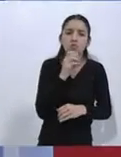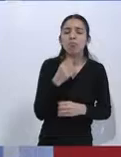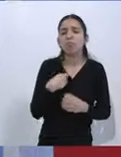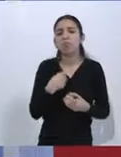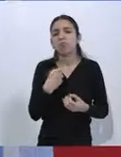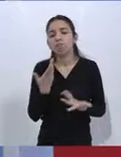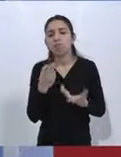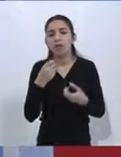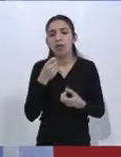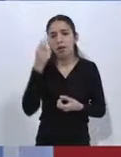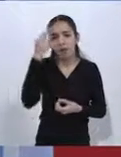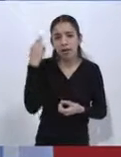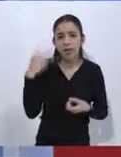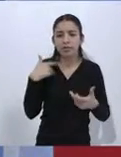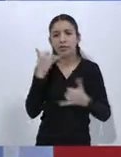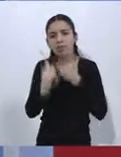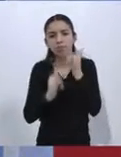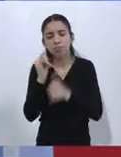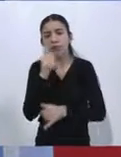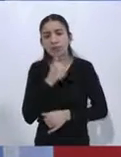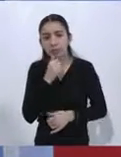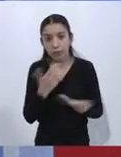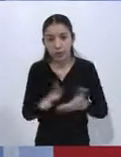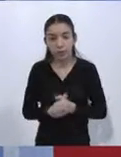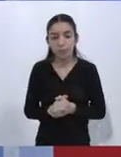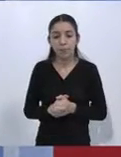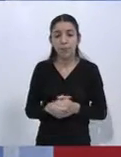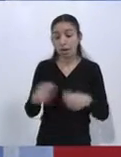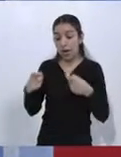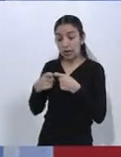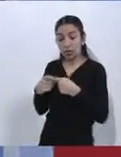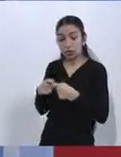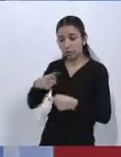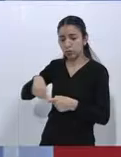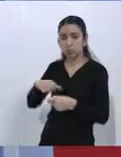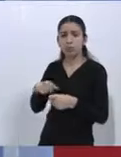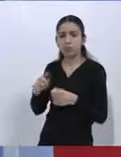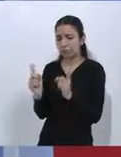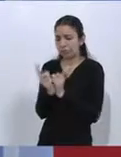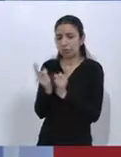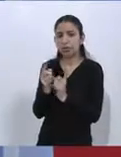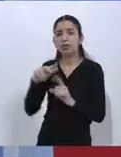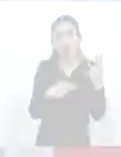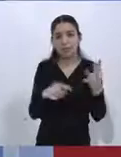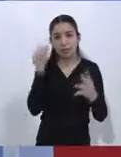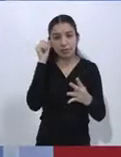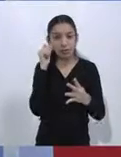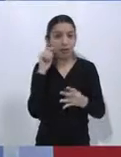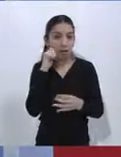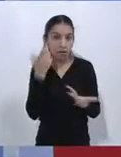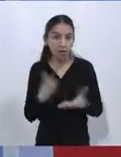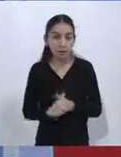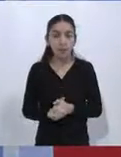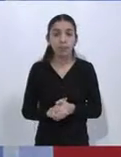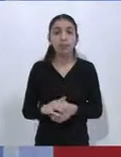La asociación en muy poco tiempo de este año ha elaborado unos materiales audiovisuales a través de cápsulas. La idea